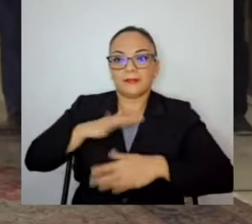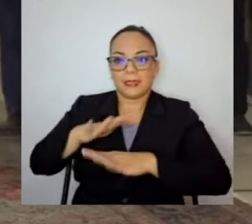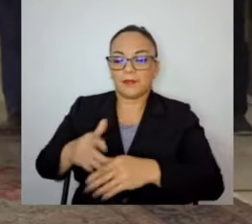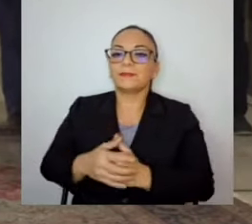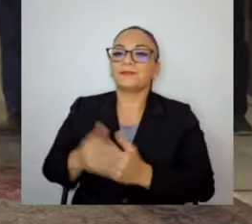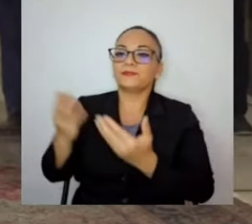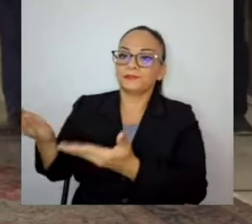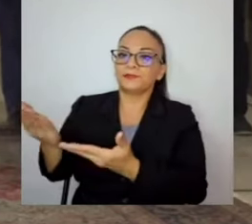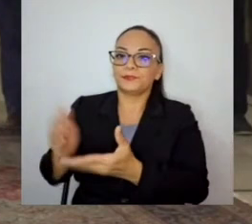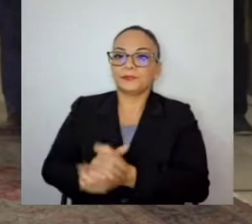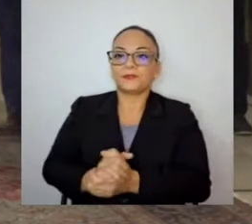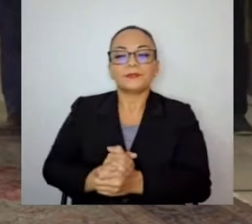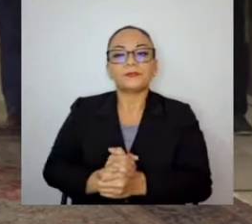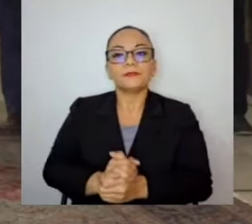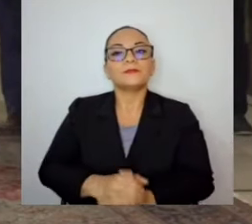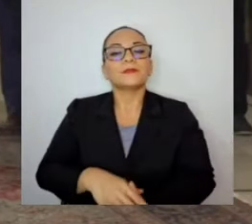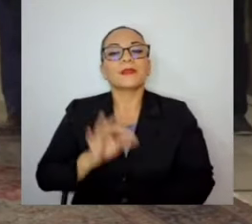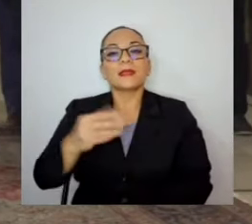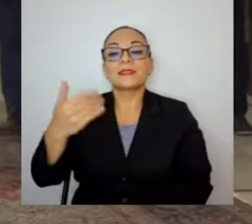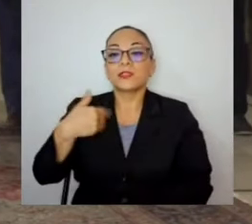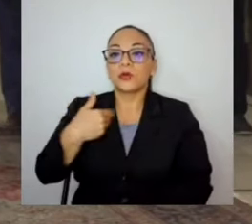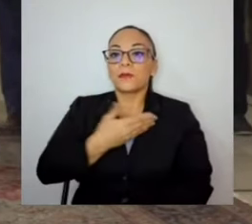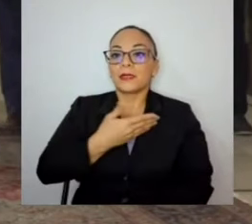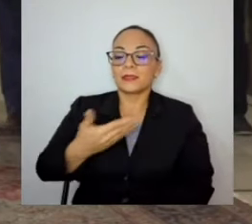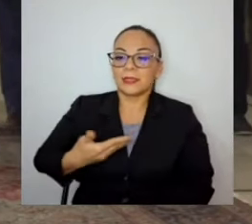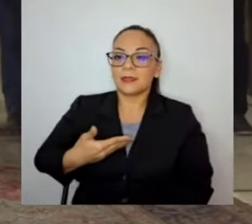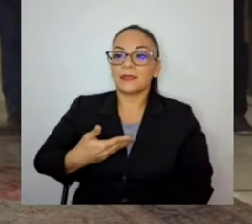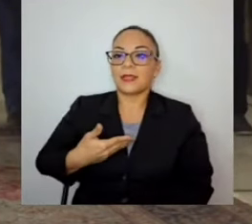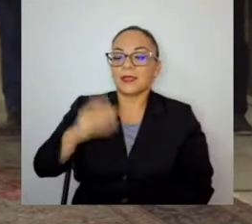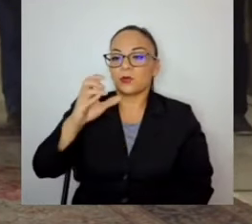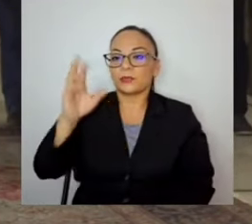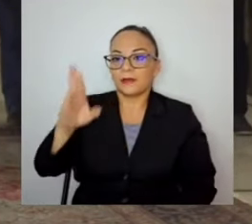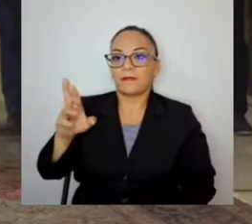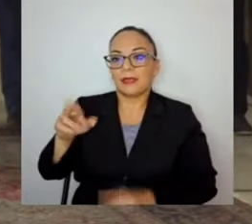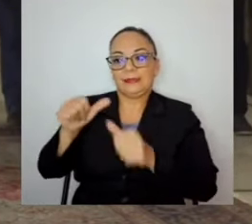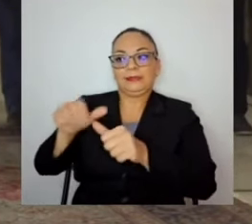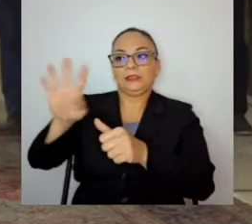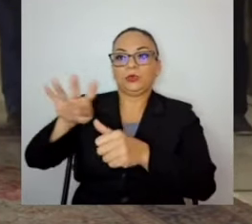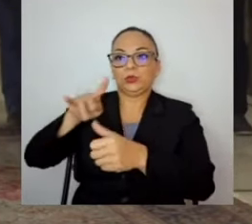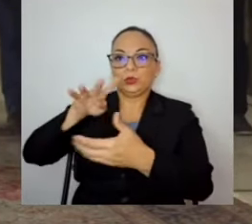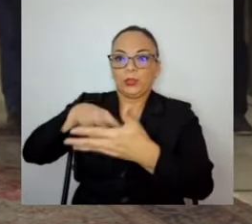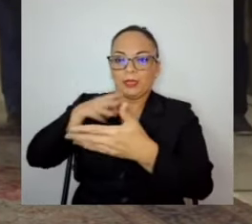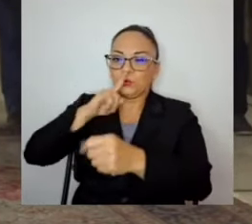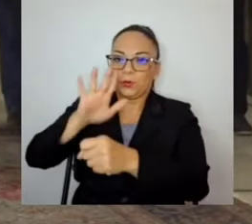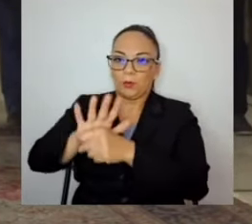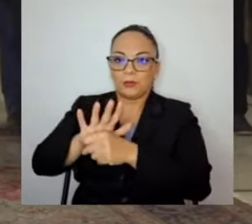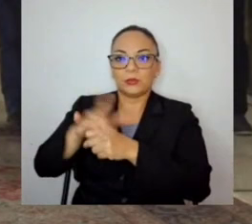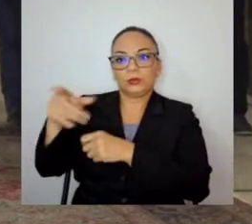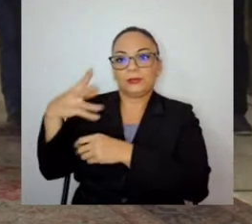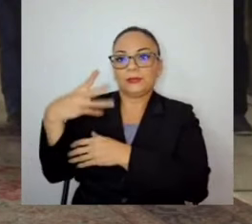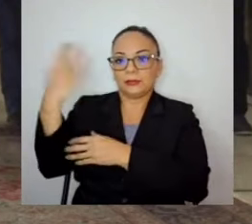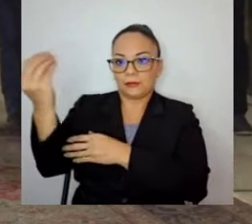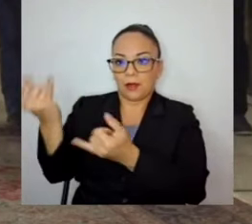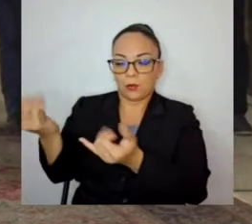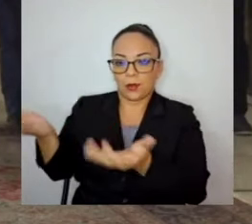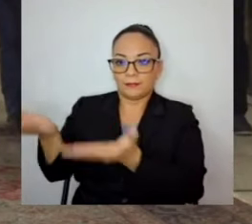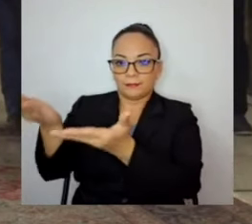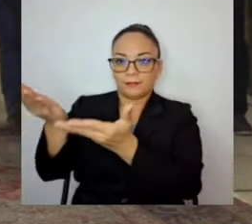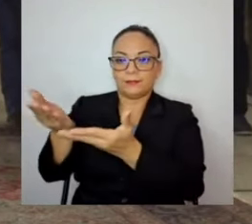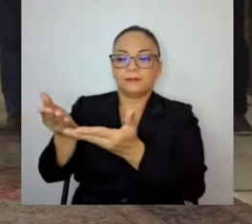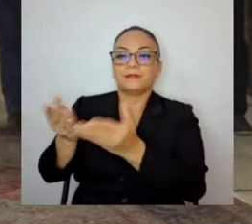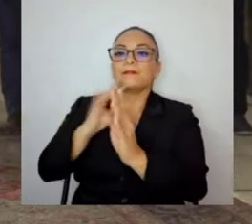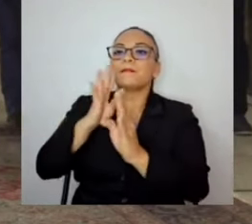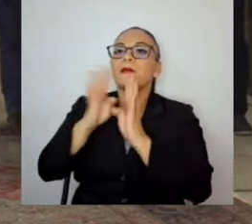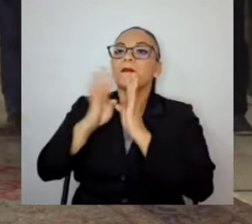señor Presidente de la República debe continuar con su agenda, entonces lo despedimos en este momento para darle la palabra al ministro de